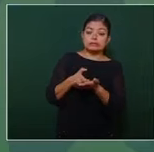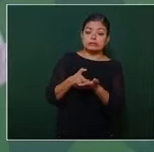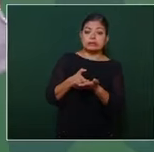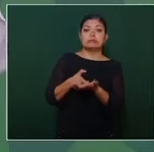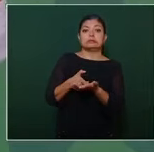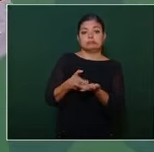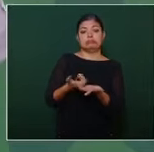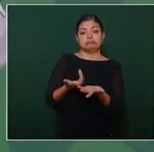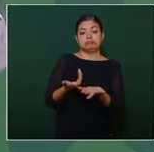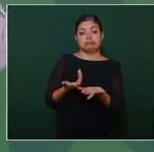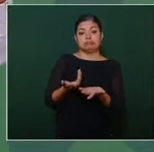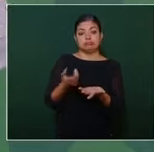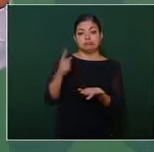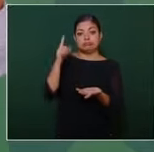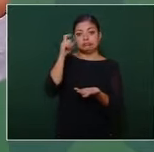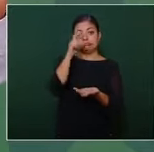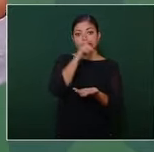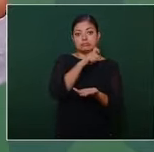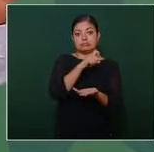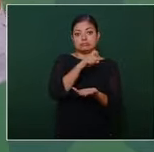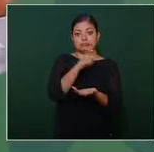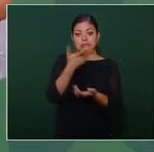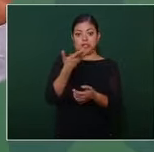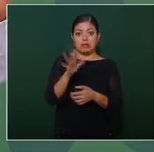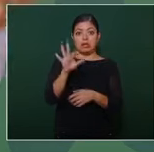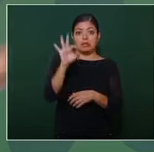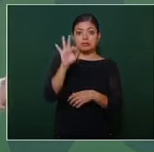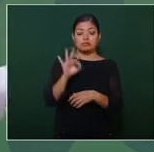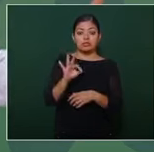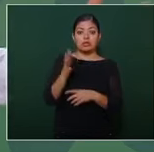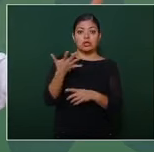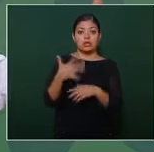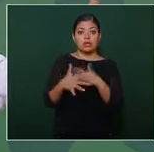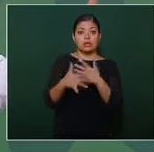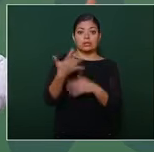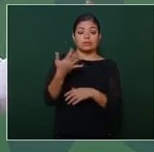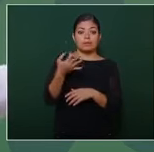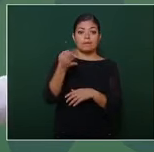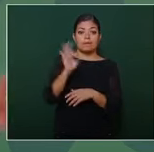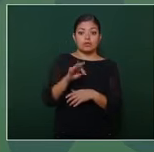si el aumento es del 10 por ciento del 15 por ciento